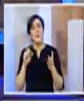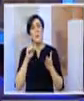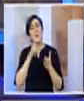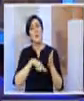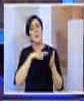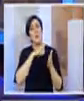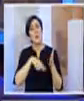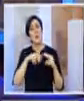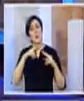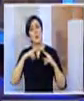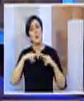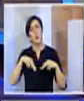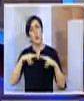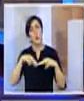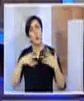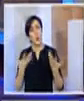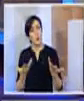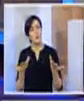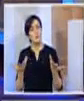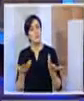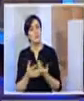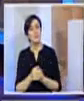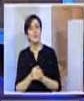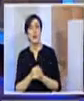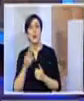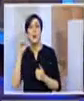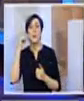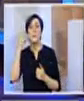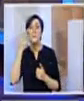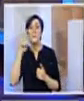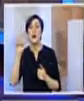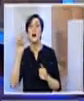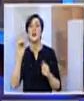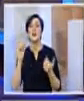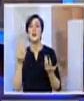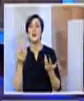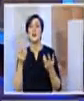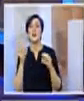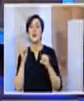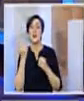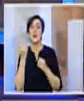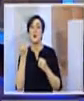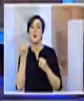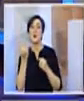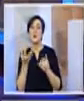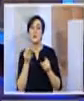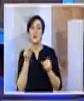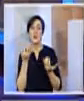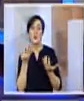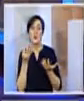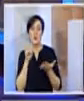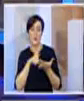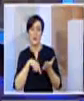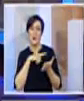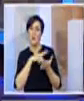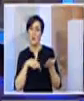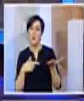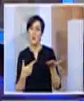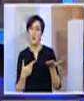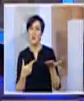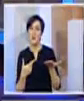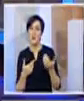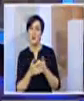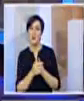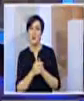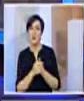al final Sandy para que tenga un impacto real en el conteo final tendríamos que pues obtener un